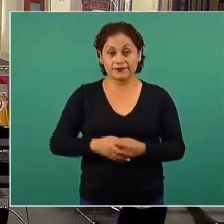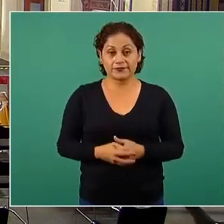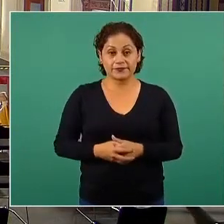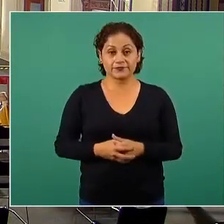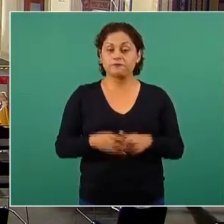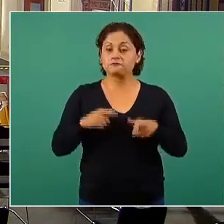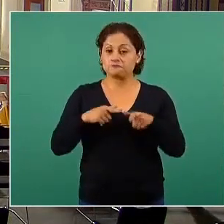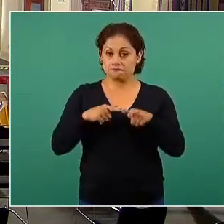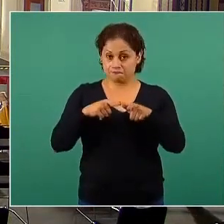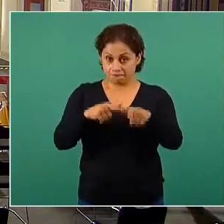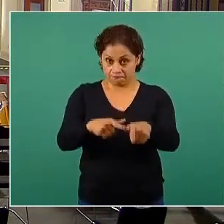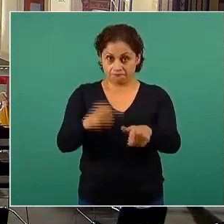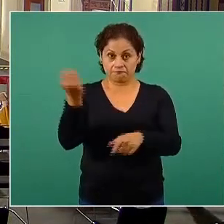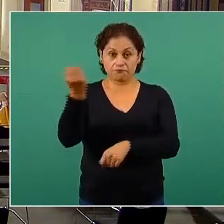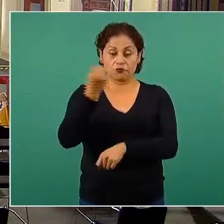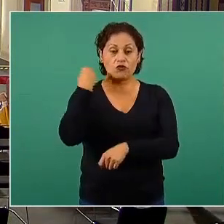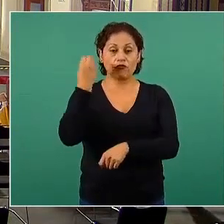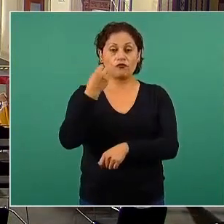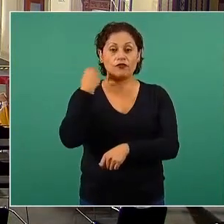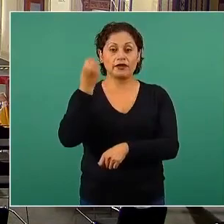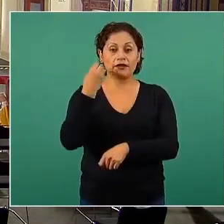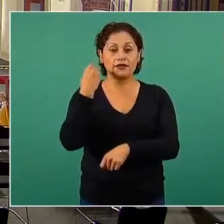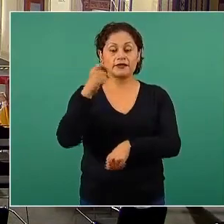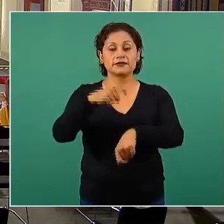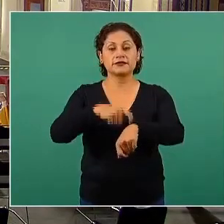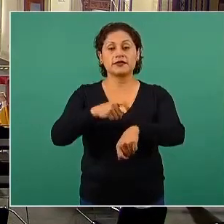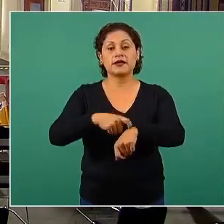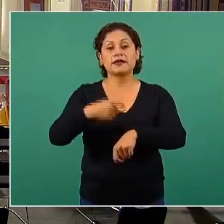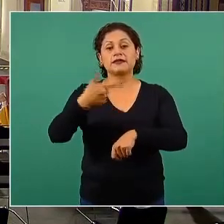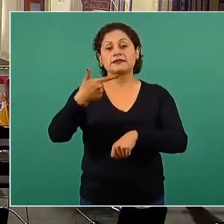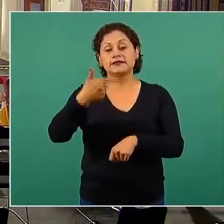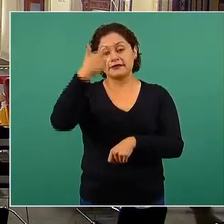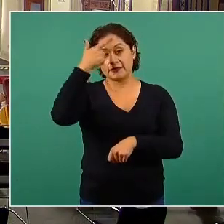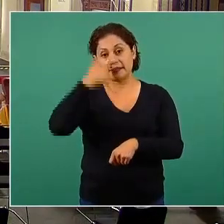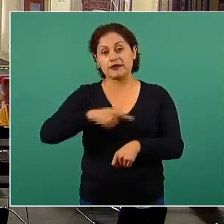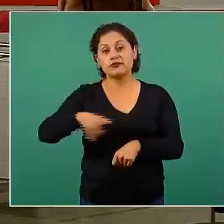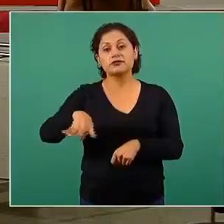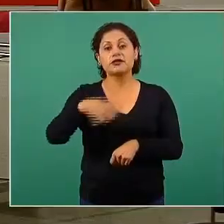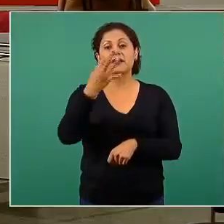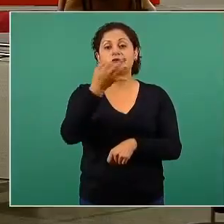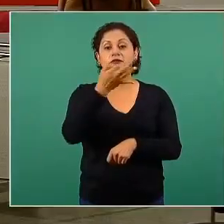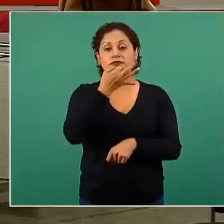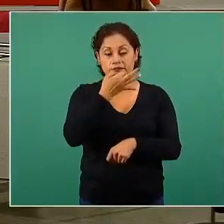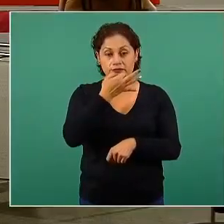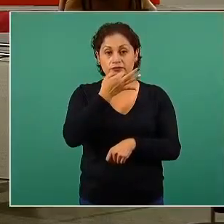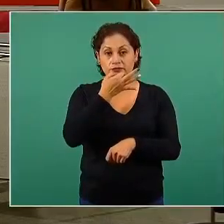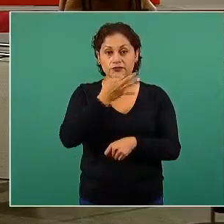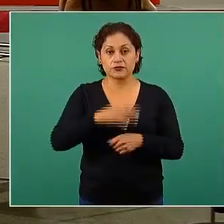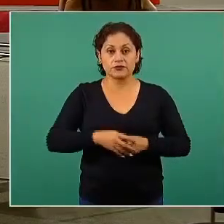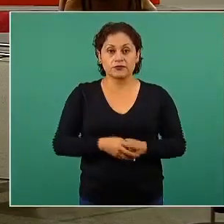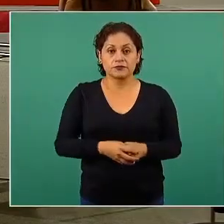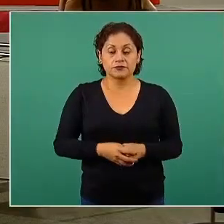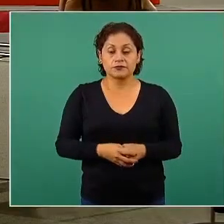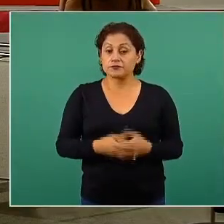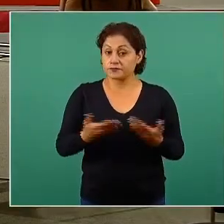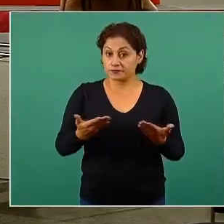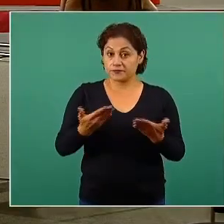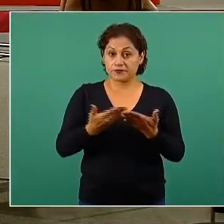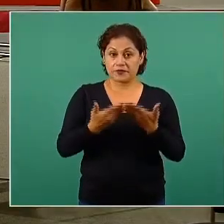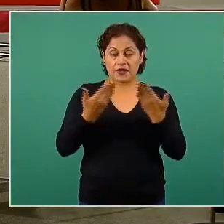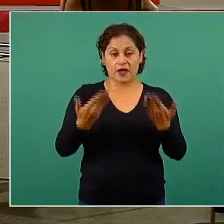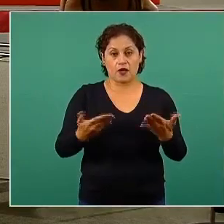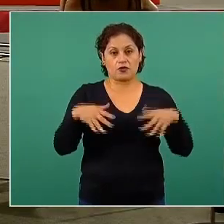Continuamos la conferencia de prensa, son las 19 horas con 14 minutos. Y enseguida tenemos el privilegio de que